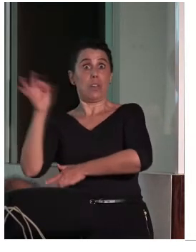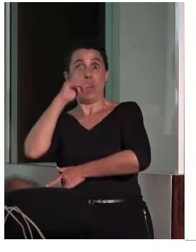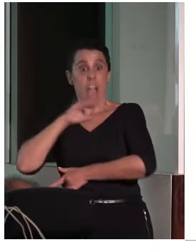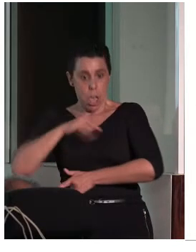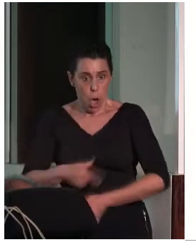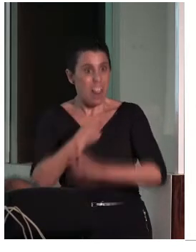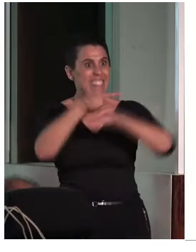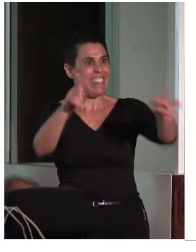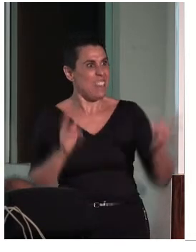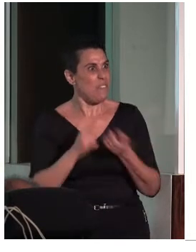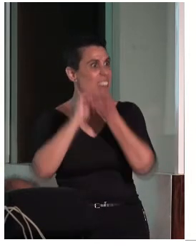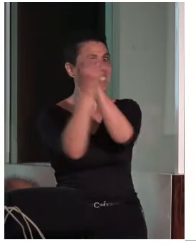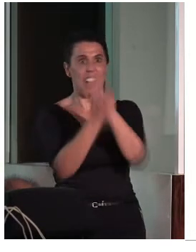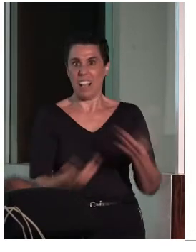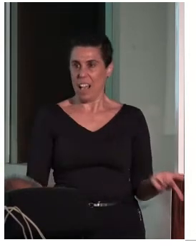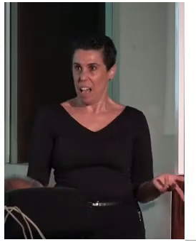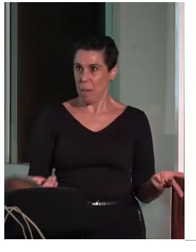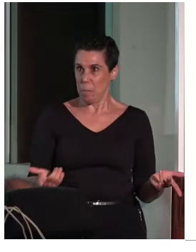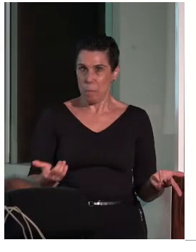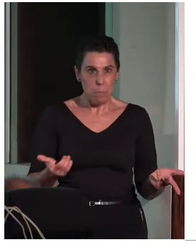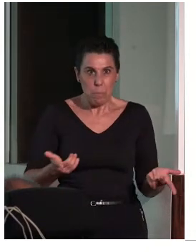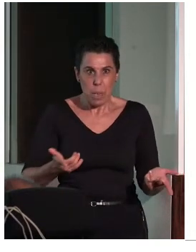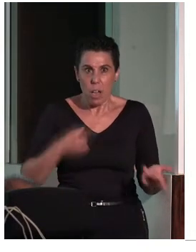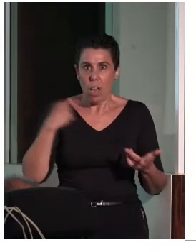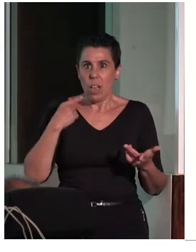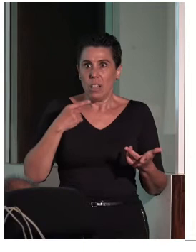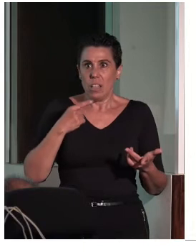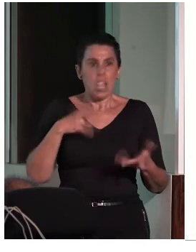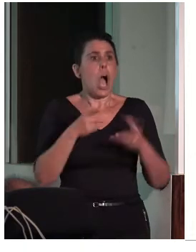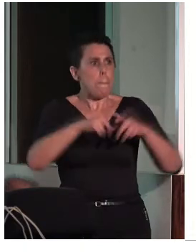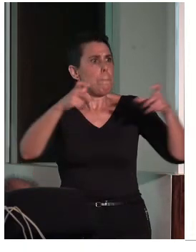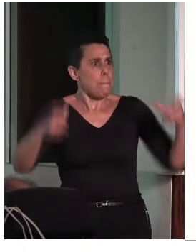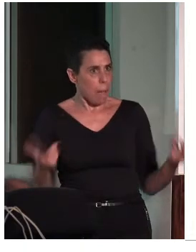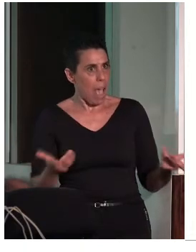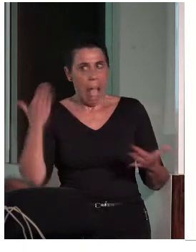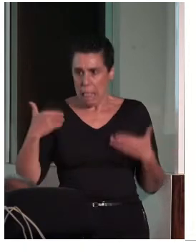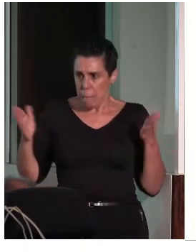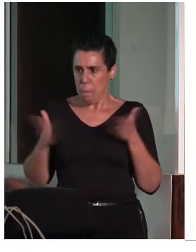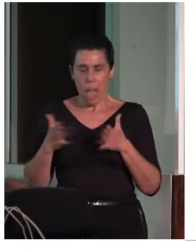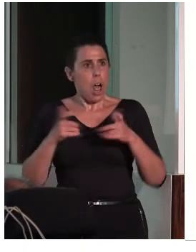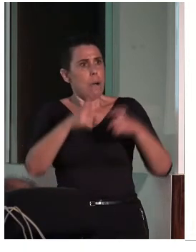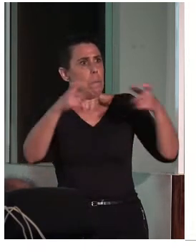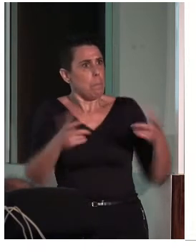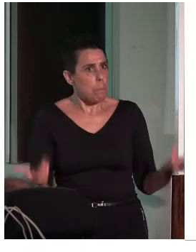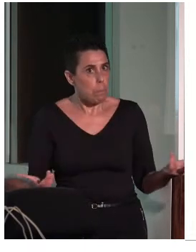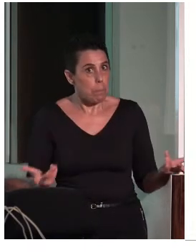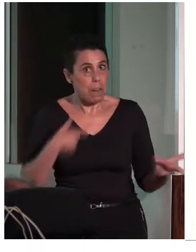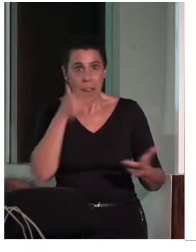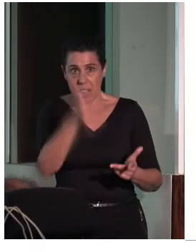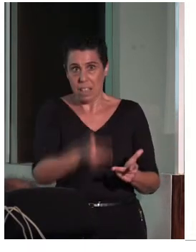ni siquiera por sus conocimientos, ni siquiera por su volumen, que es una de las cosas fundamentales.